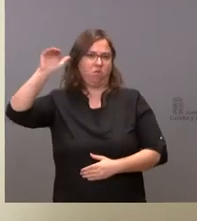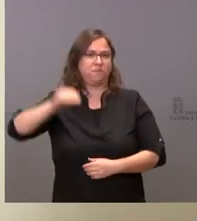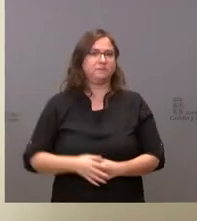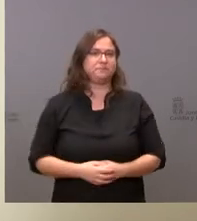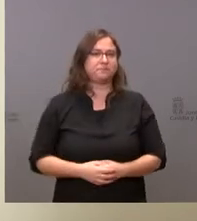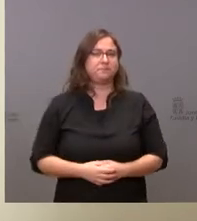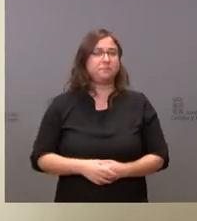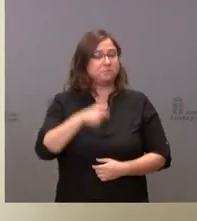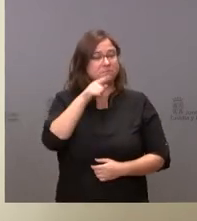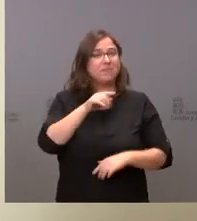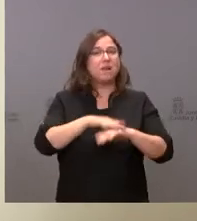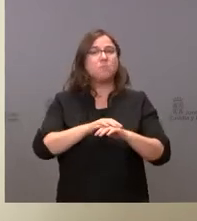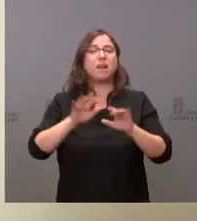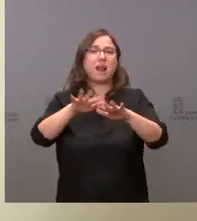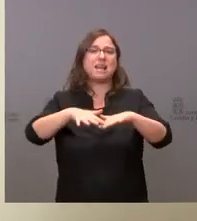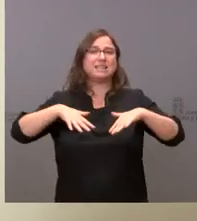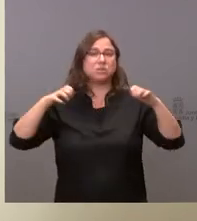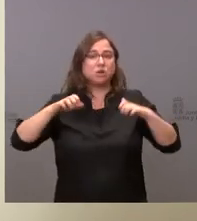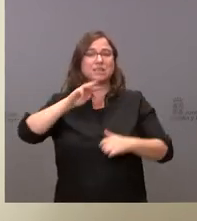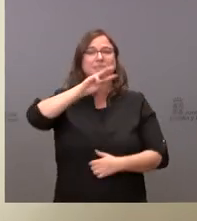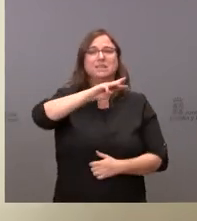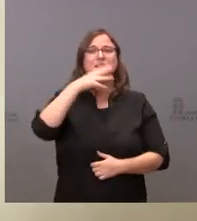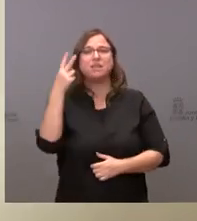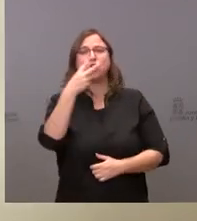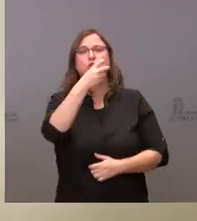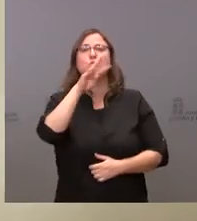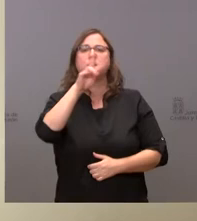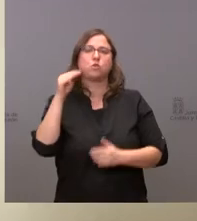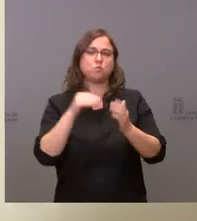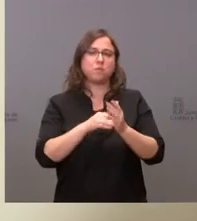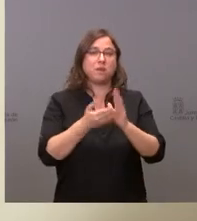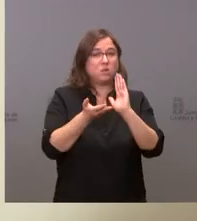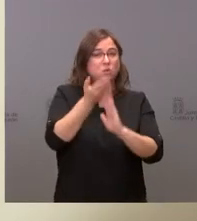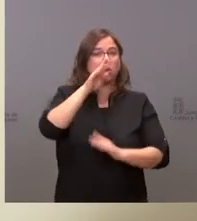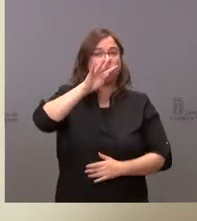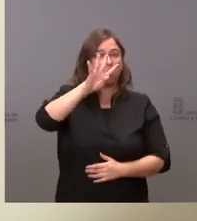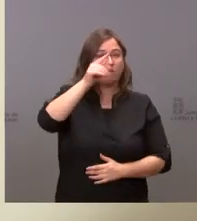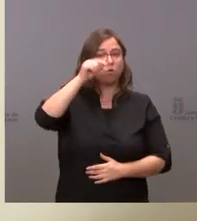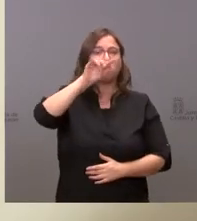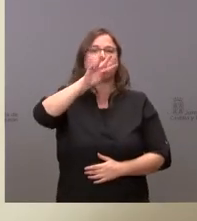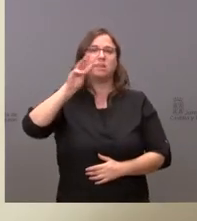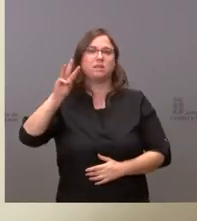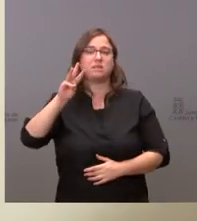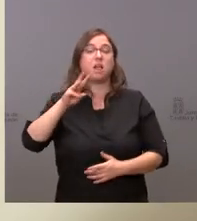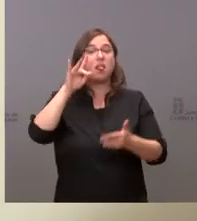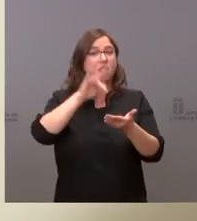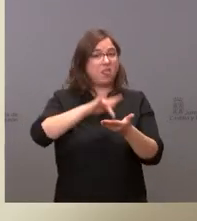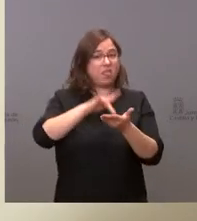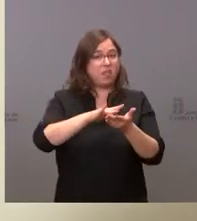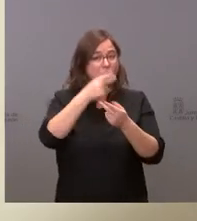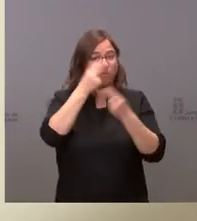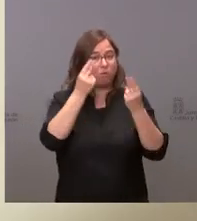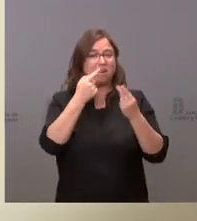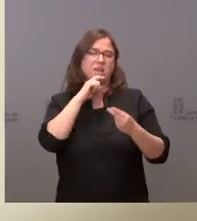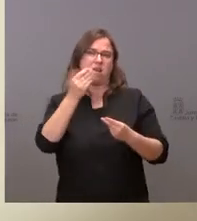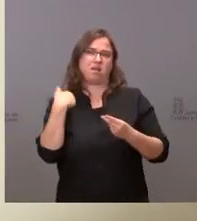Lo destinado a las Cortes, 35.242.000, crece el 4,43% y la deuda, como nos hemos dicho, que baja